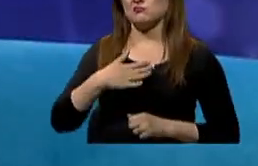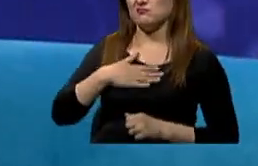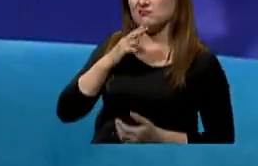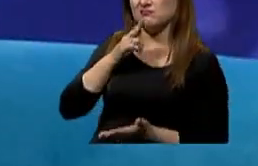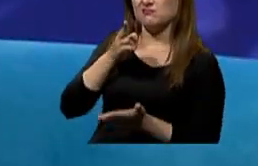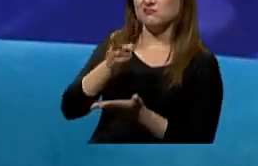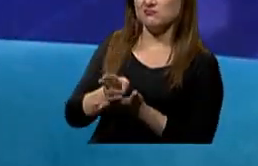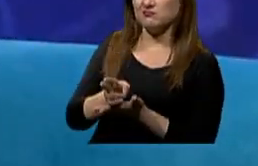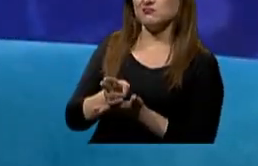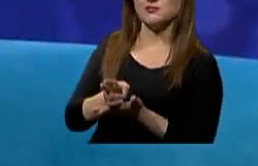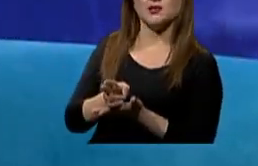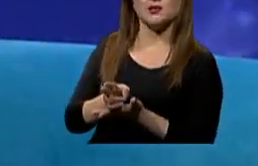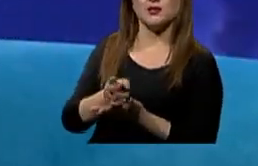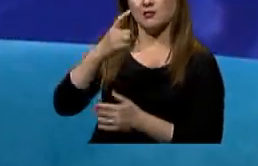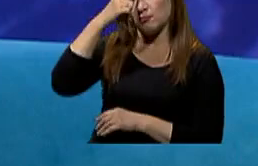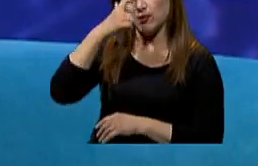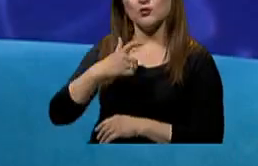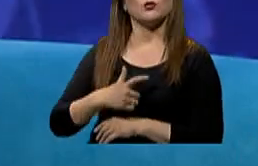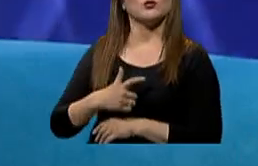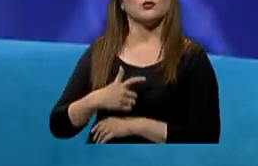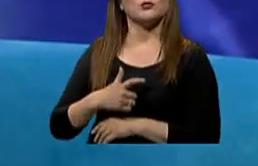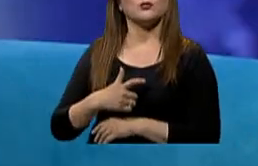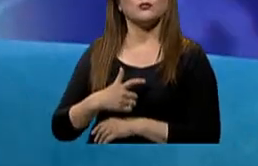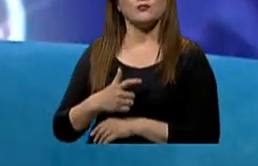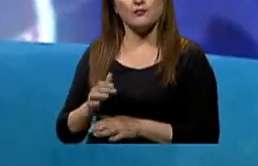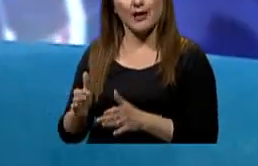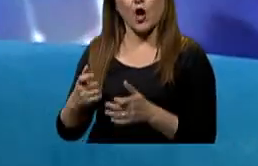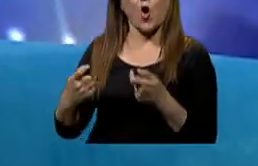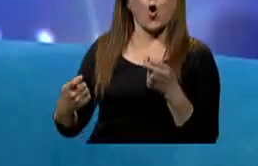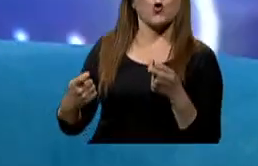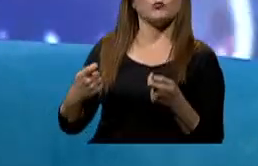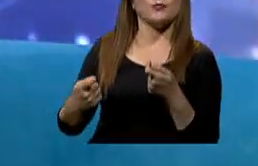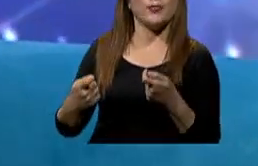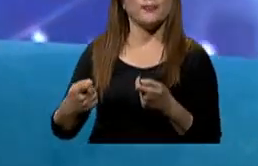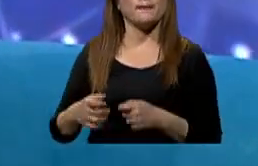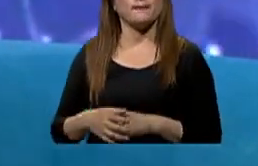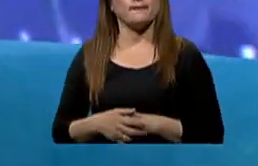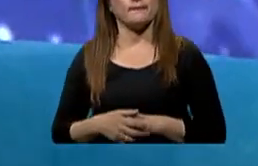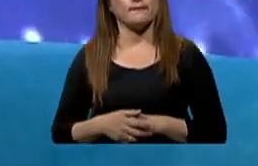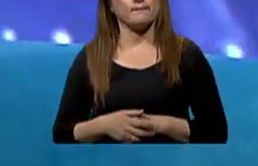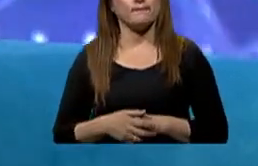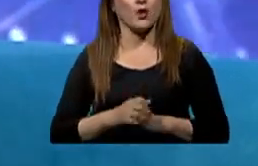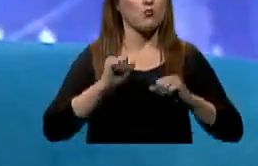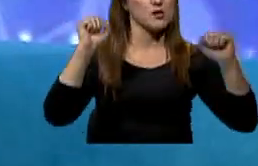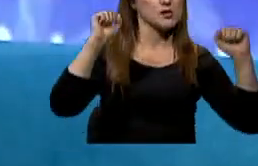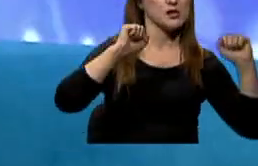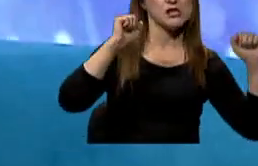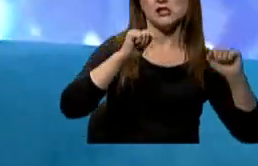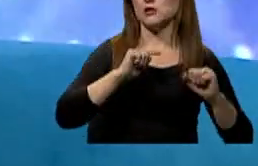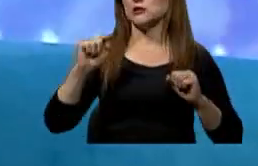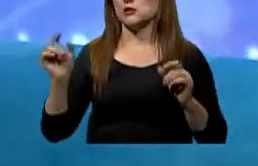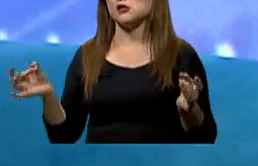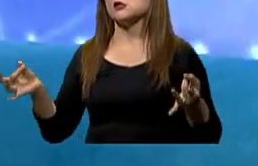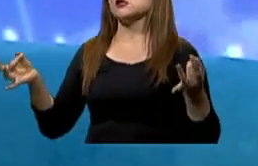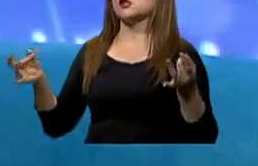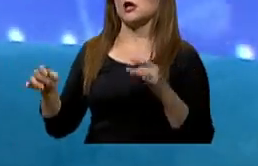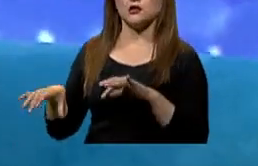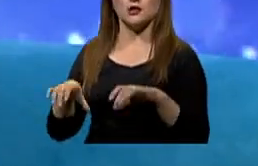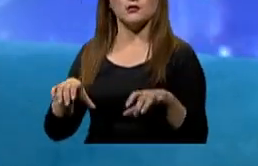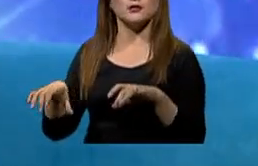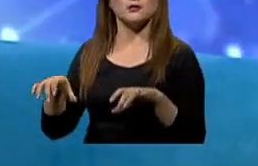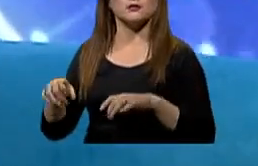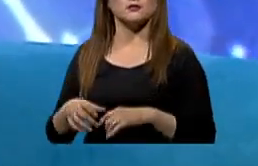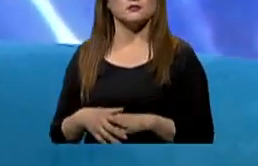soy de las personas que para tratar de controlar esto, estoy yendo al gimnasio, trato de hacer actividades como